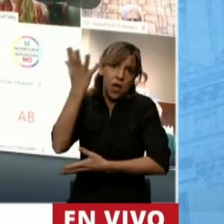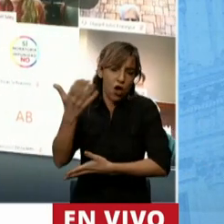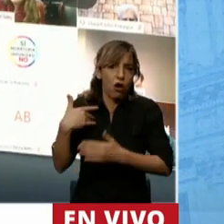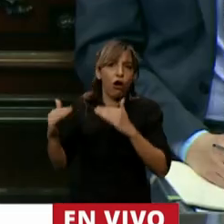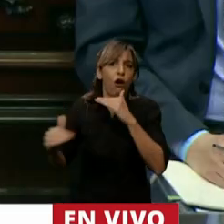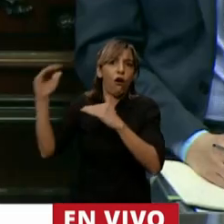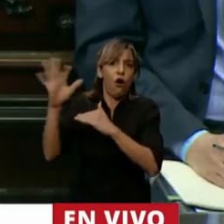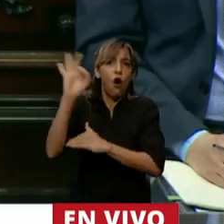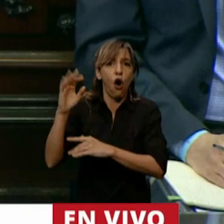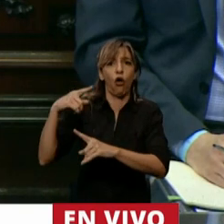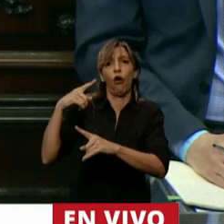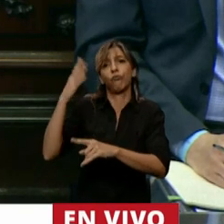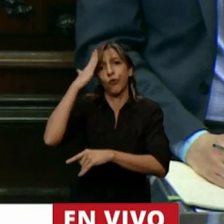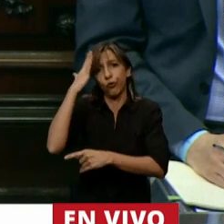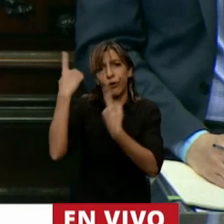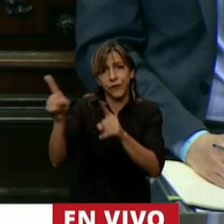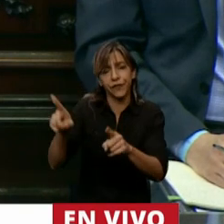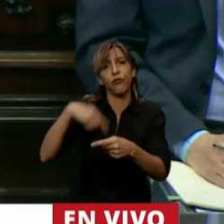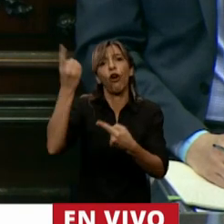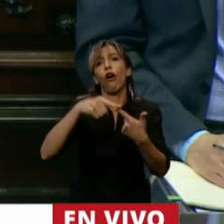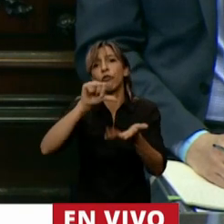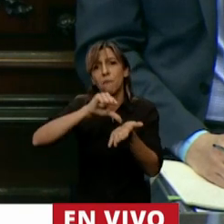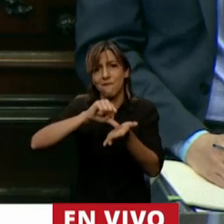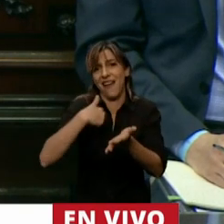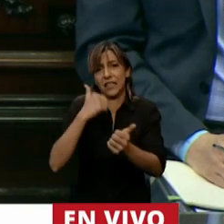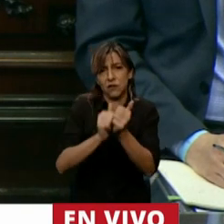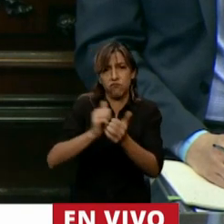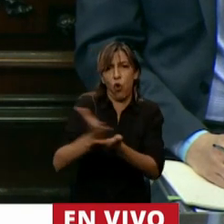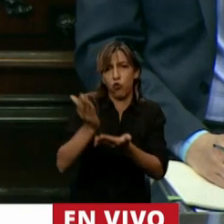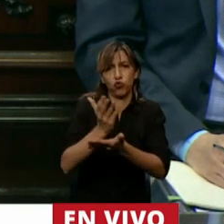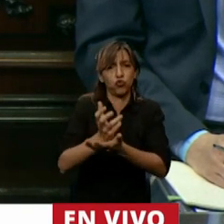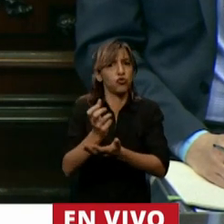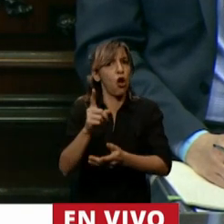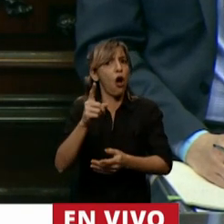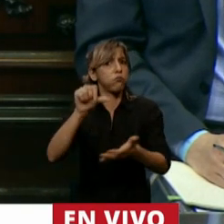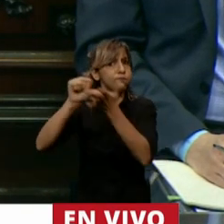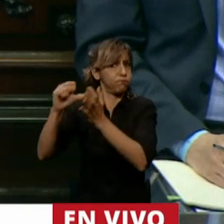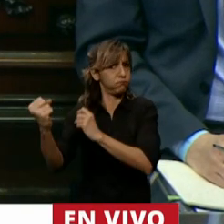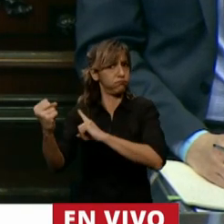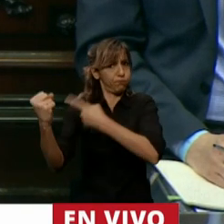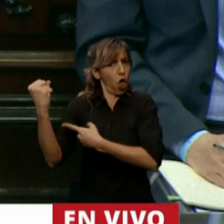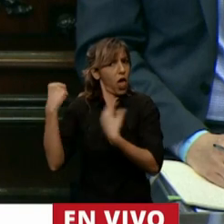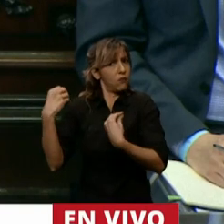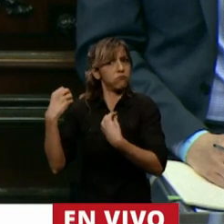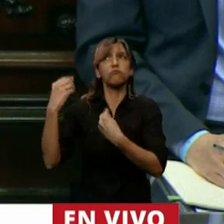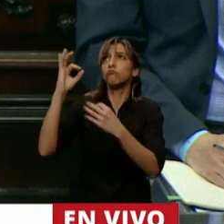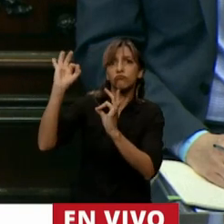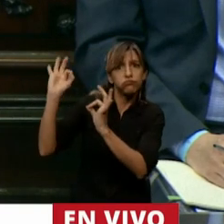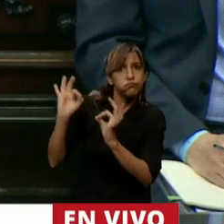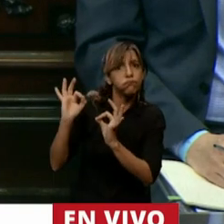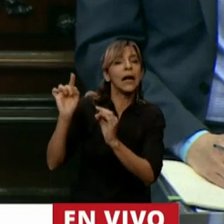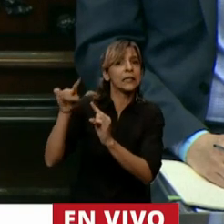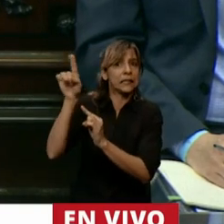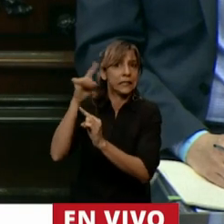países industriales fuertes potentes también han tenido también han